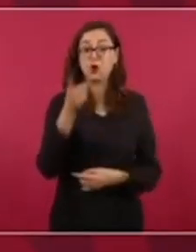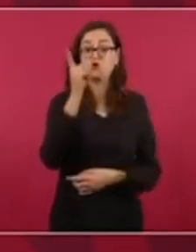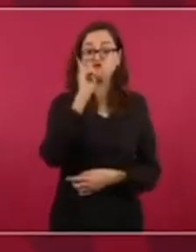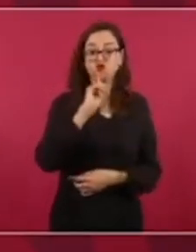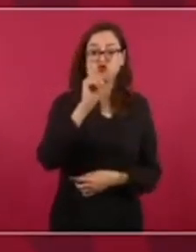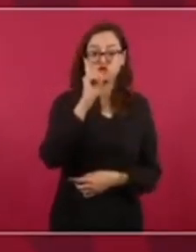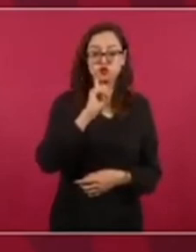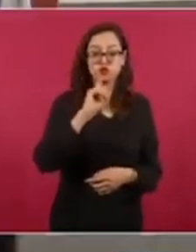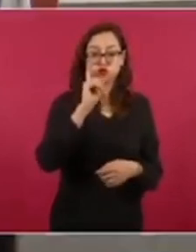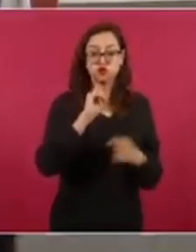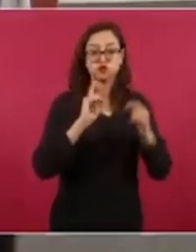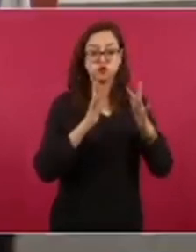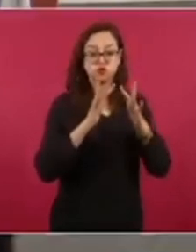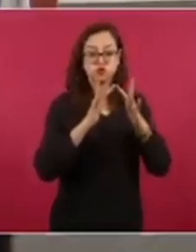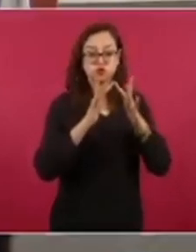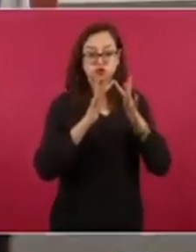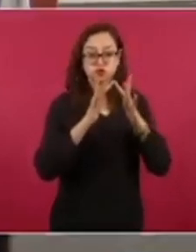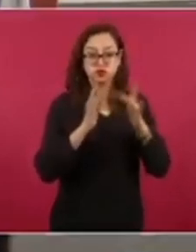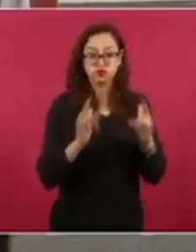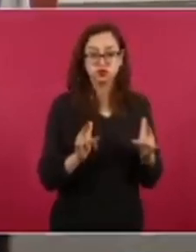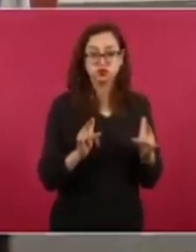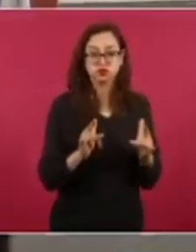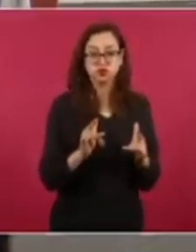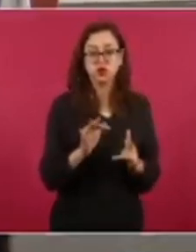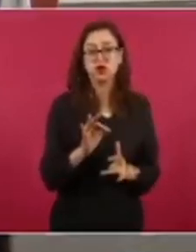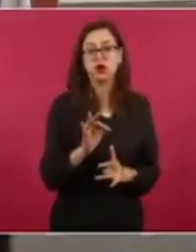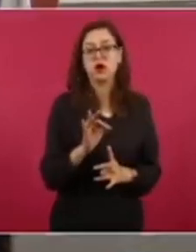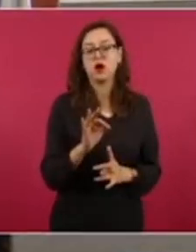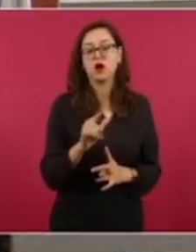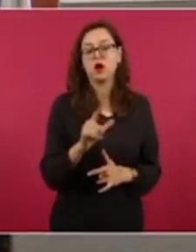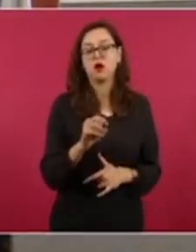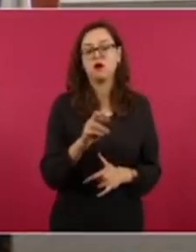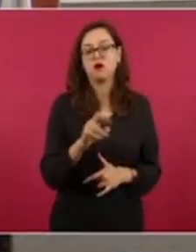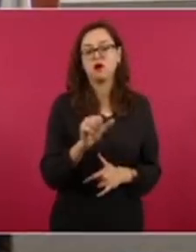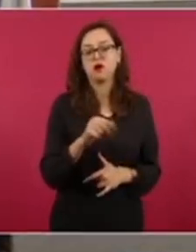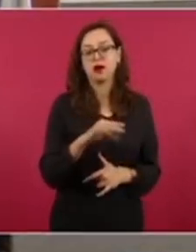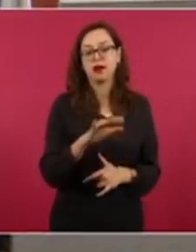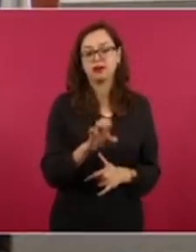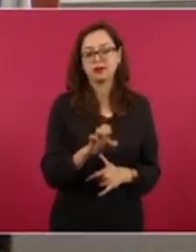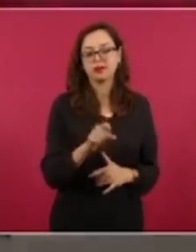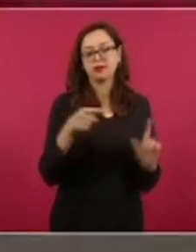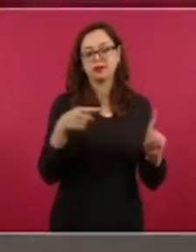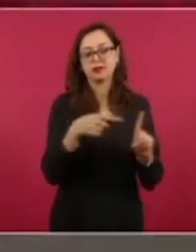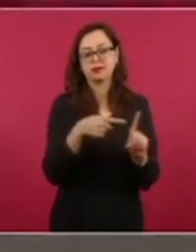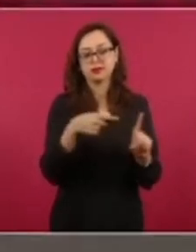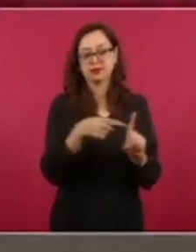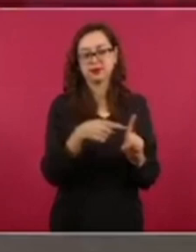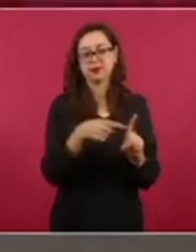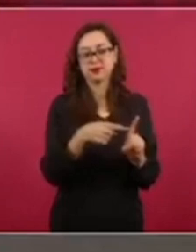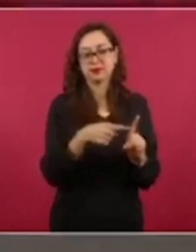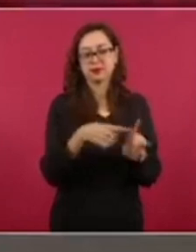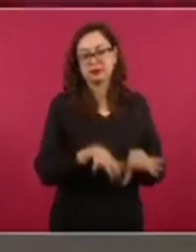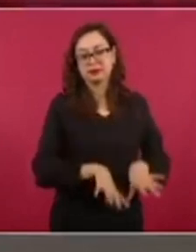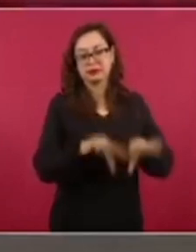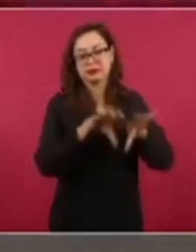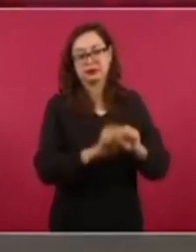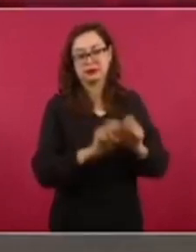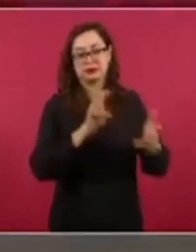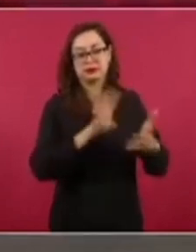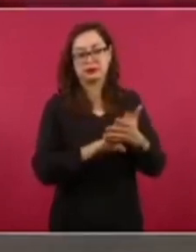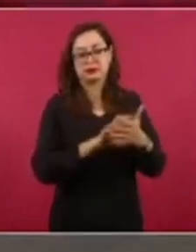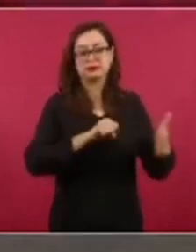Florence y el montaje.